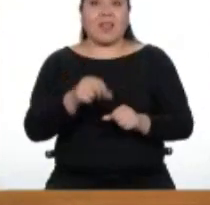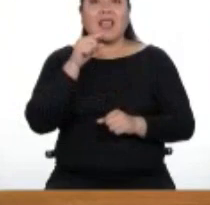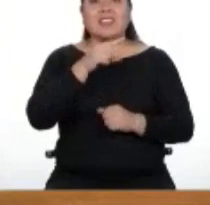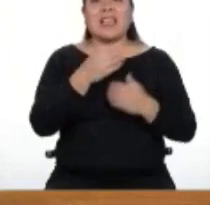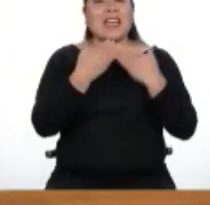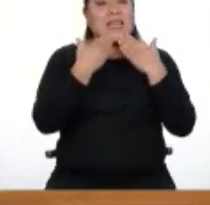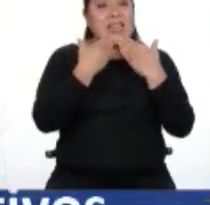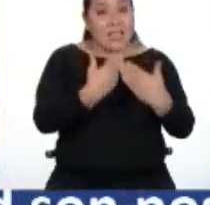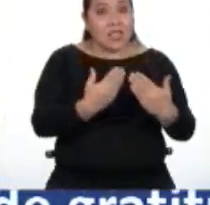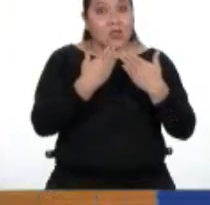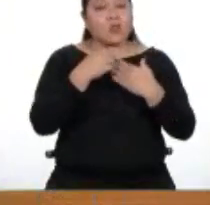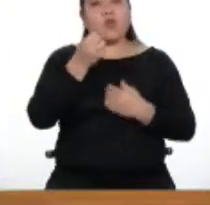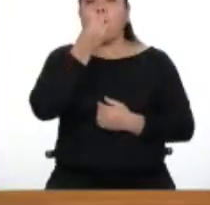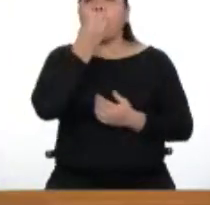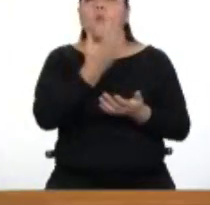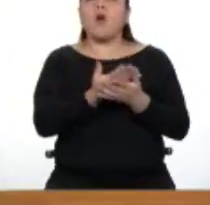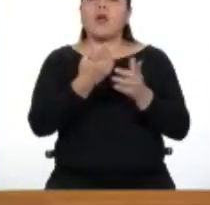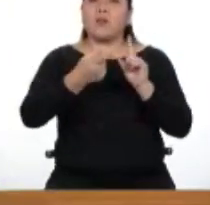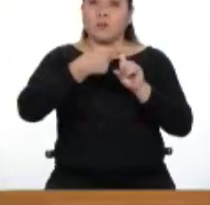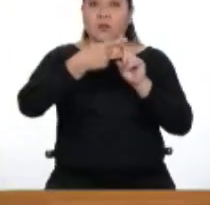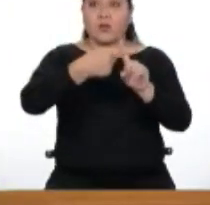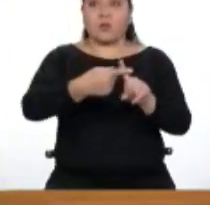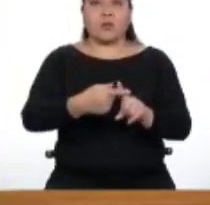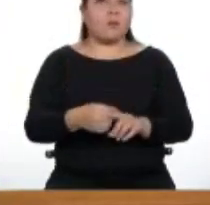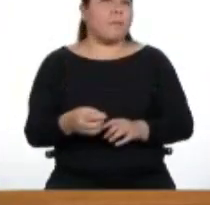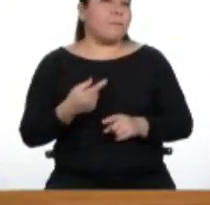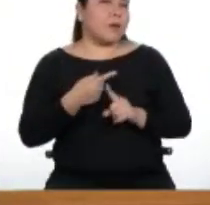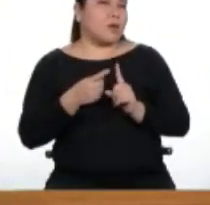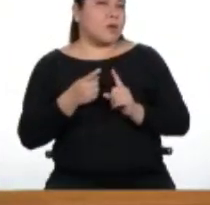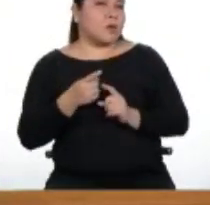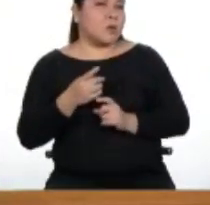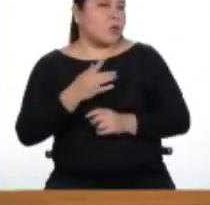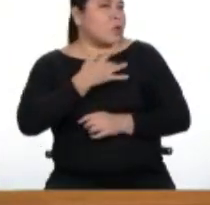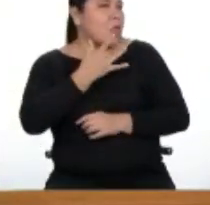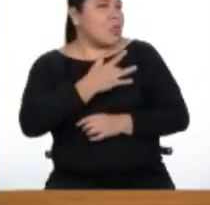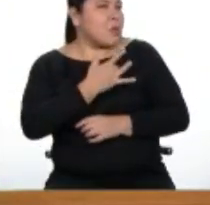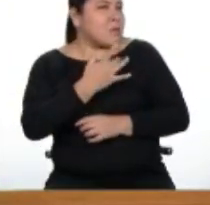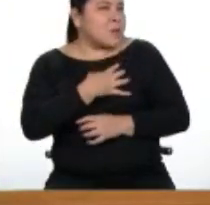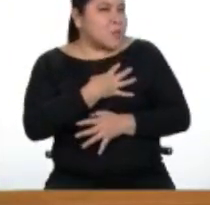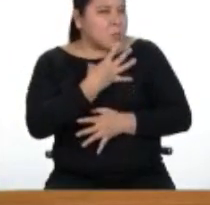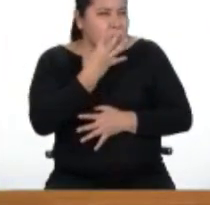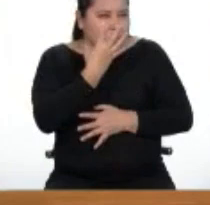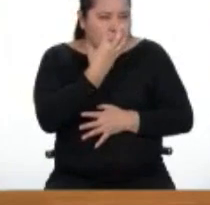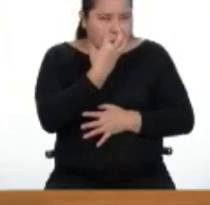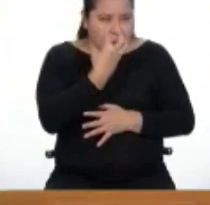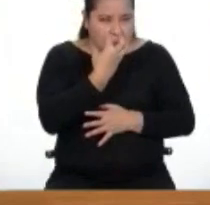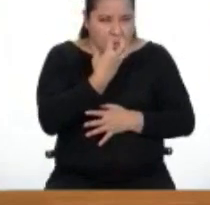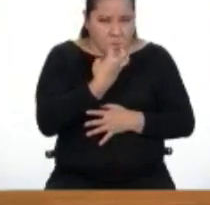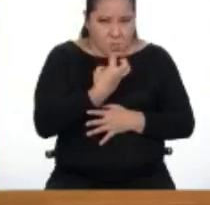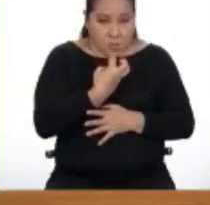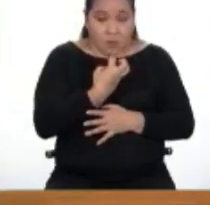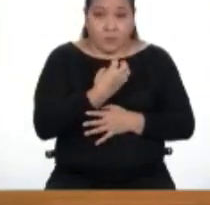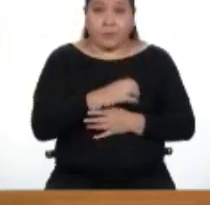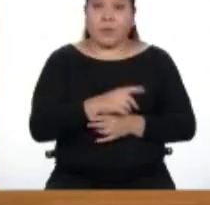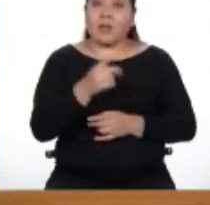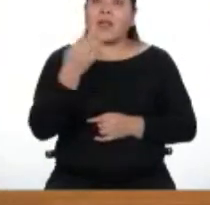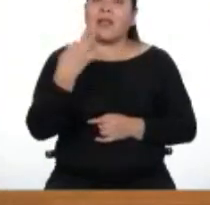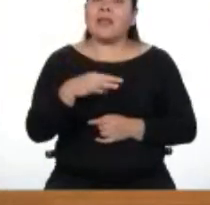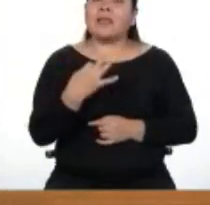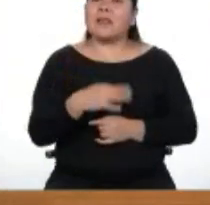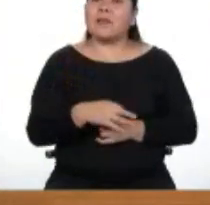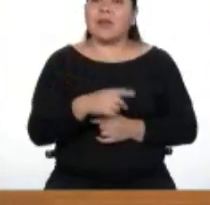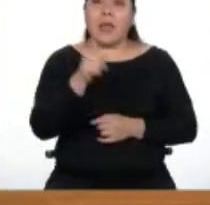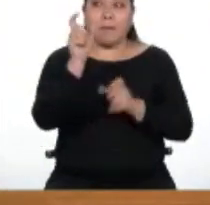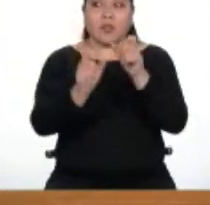positivos. Pero, ¿y los sentimientos de ira? Todos los que hemos manejado autos en